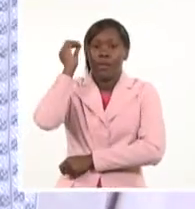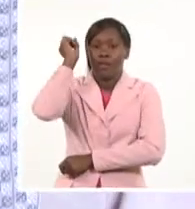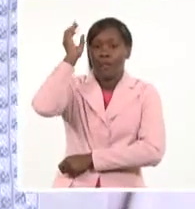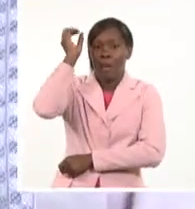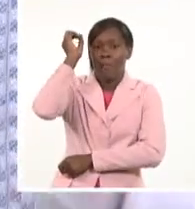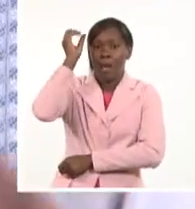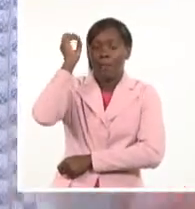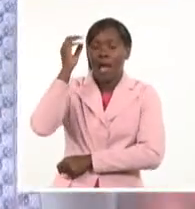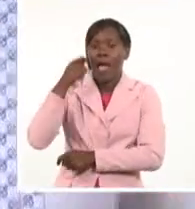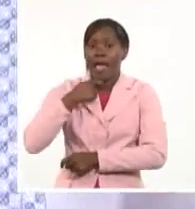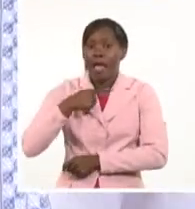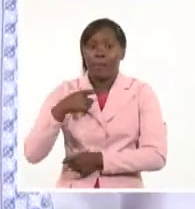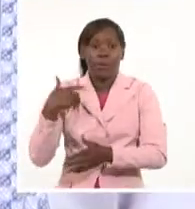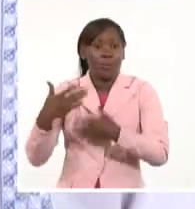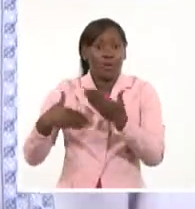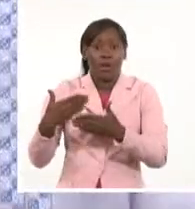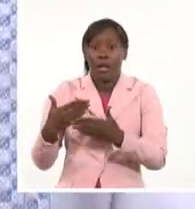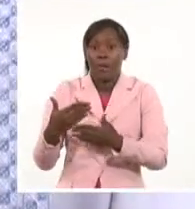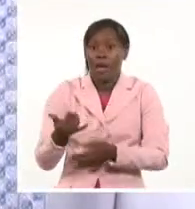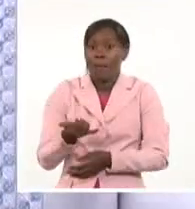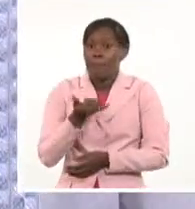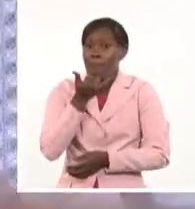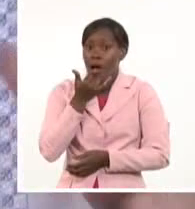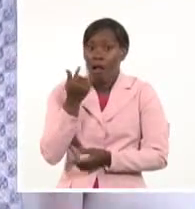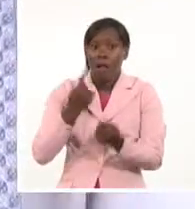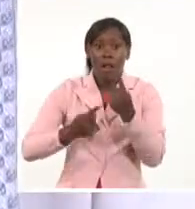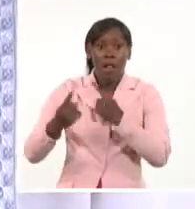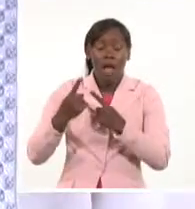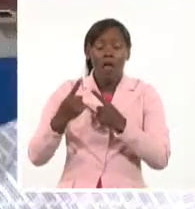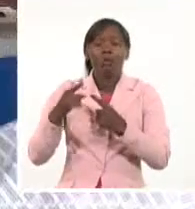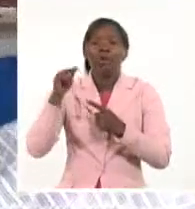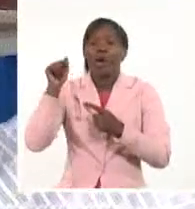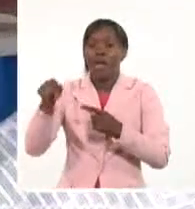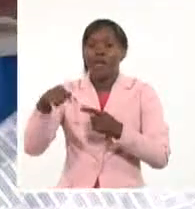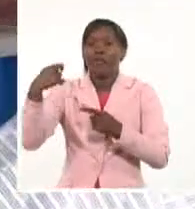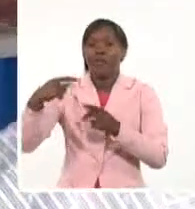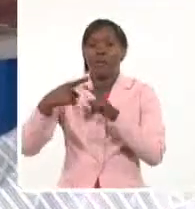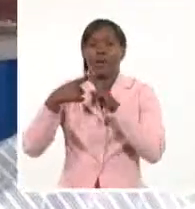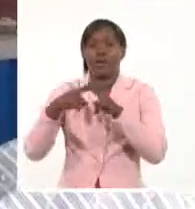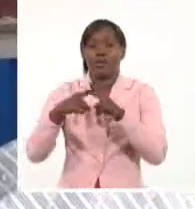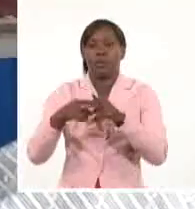sector productivo y los servicios, que no son los tiempos académicos. Hay que dar una solución en un tiempo dado.